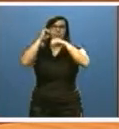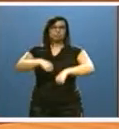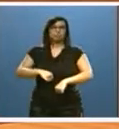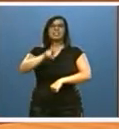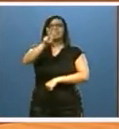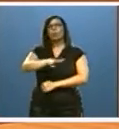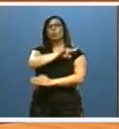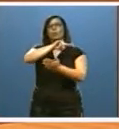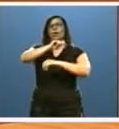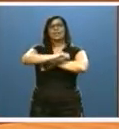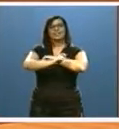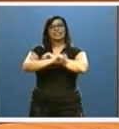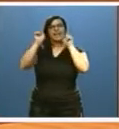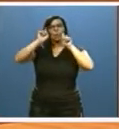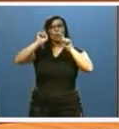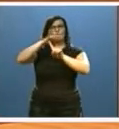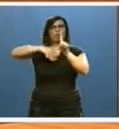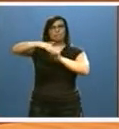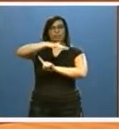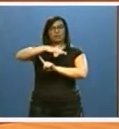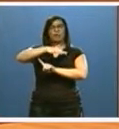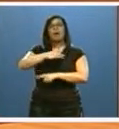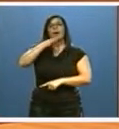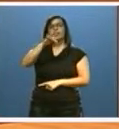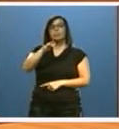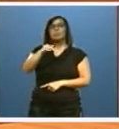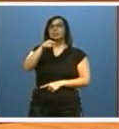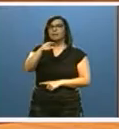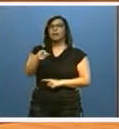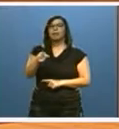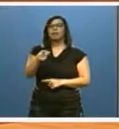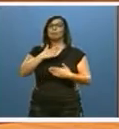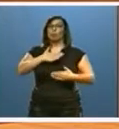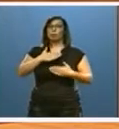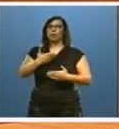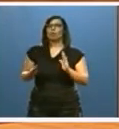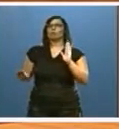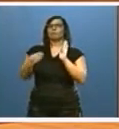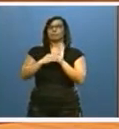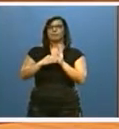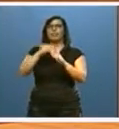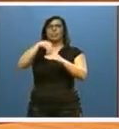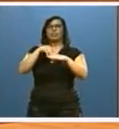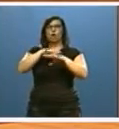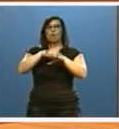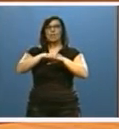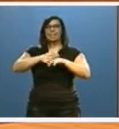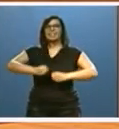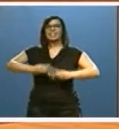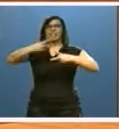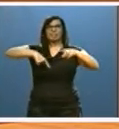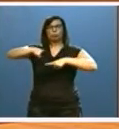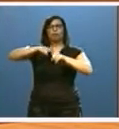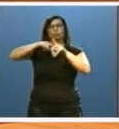segunda Estrategia de Educación Ambiental, que cuenta además con la aportación fundamental del voluntariado en nuestra red de infraestructuras de uso público y, en